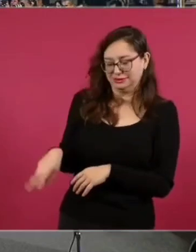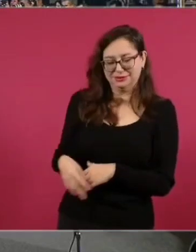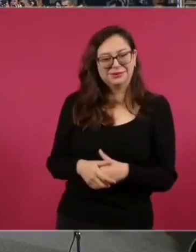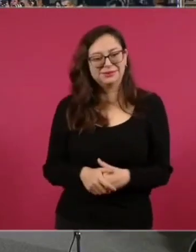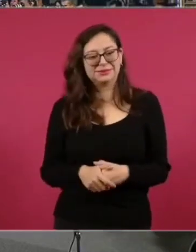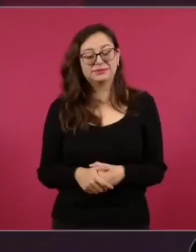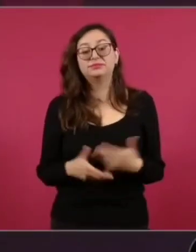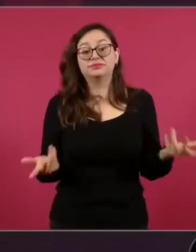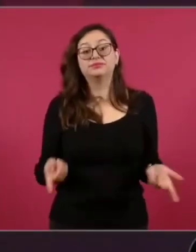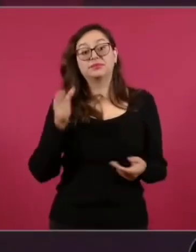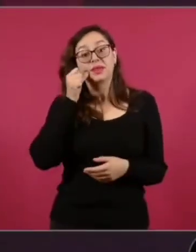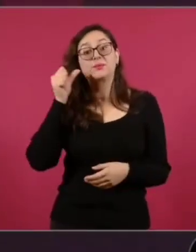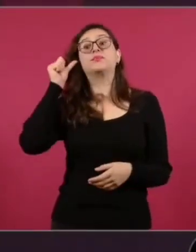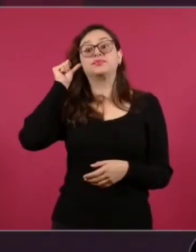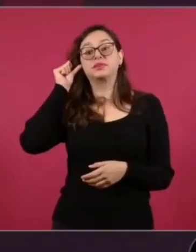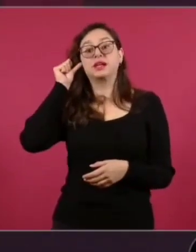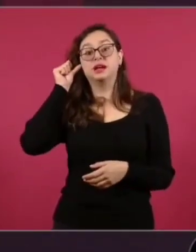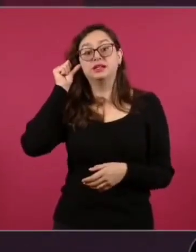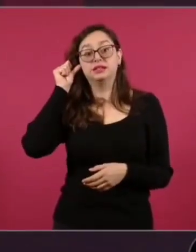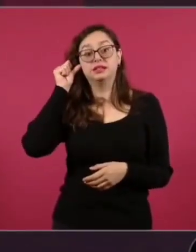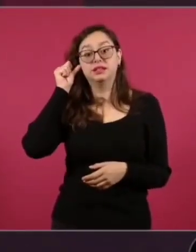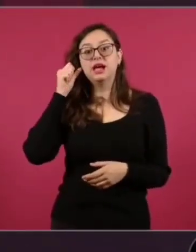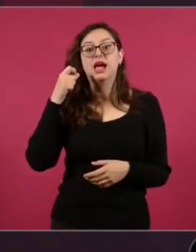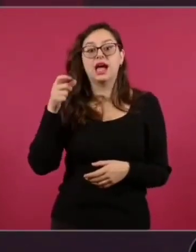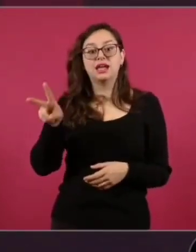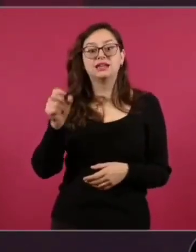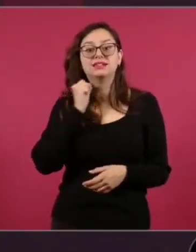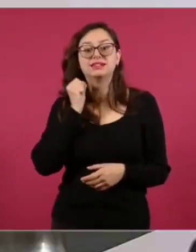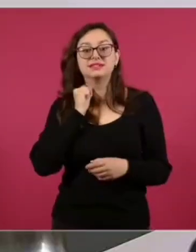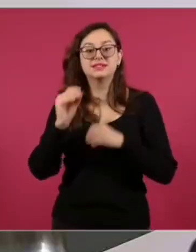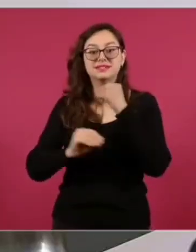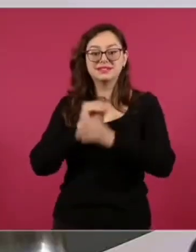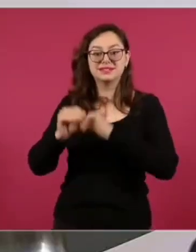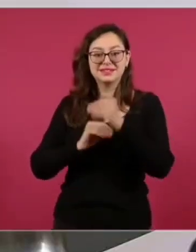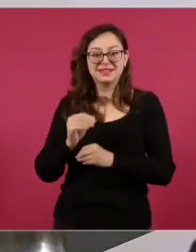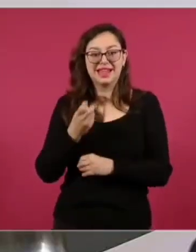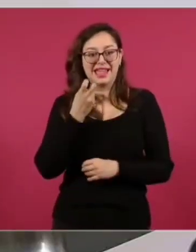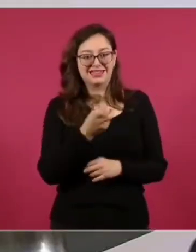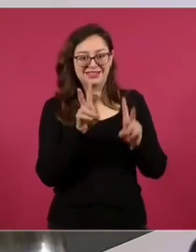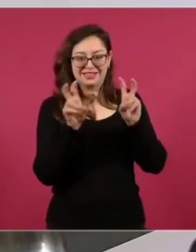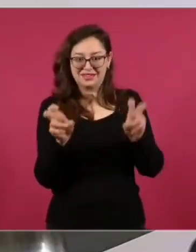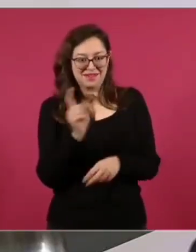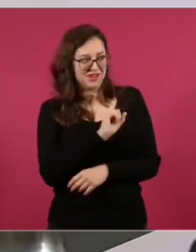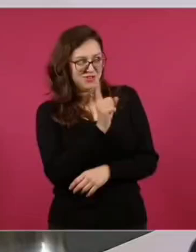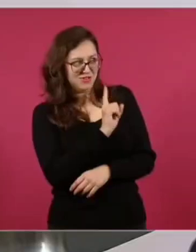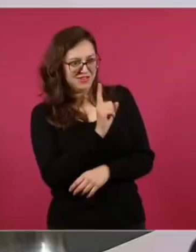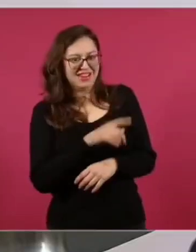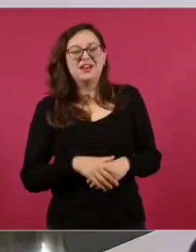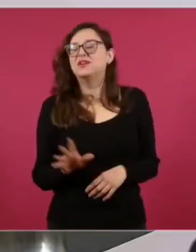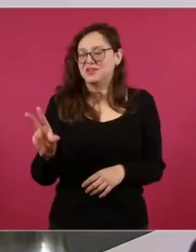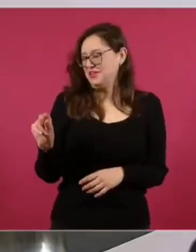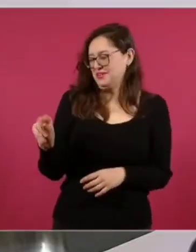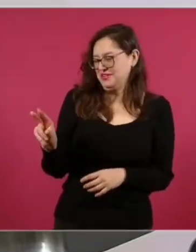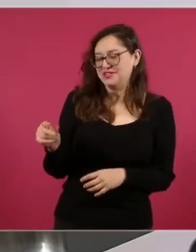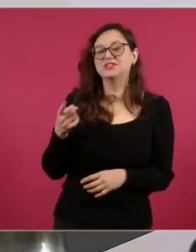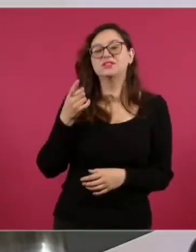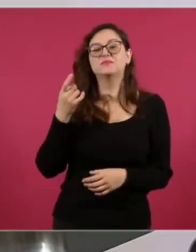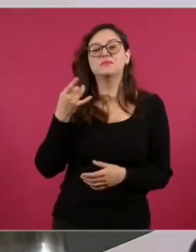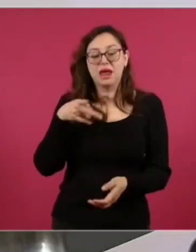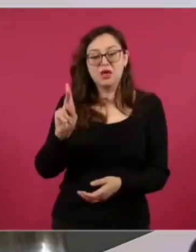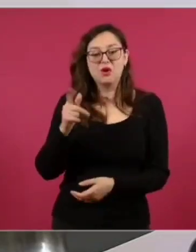gusto ayer en el debate, que lo estuve viendo. Ay, no, hoy vamos a hablar de eso mejor. No, no, me dio mucho gusto que